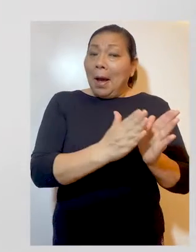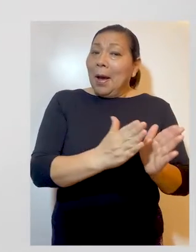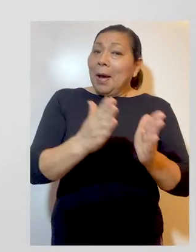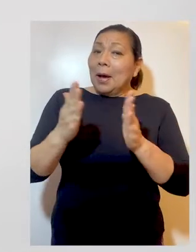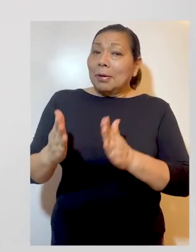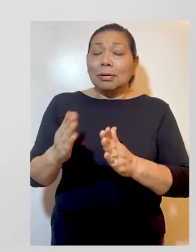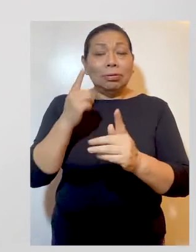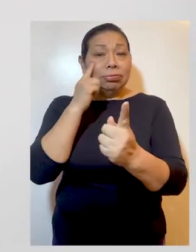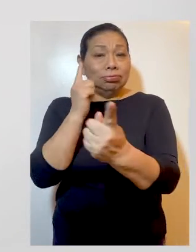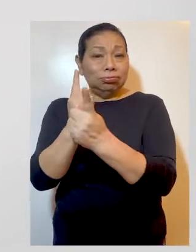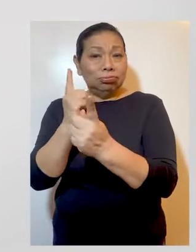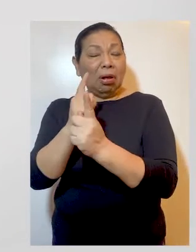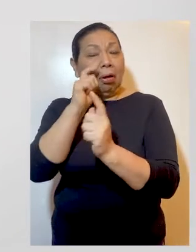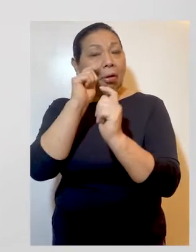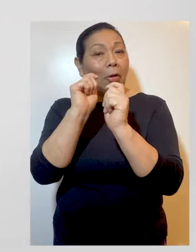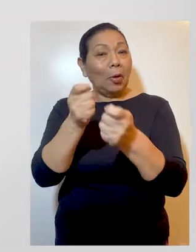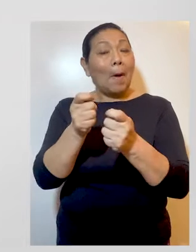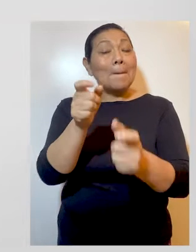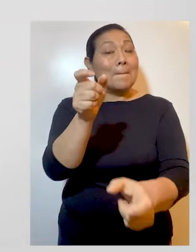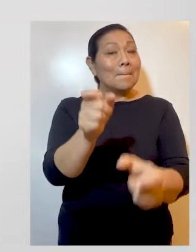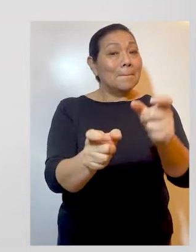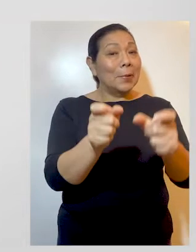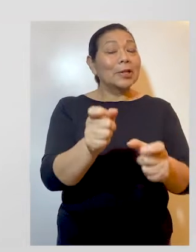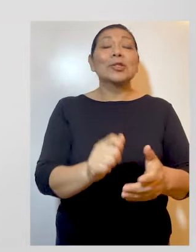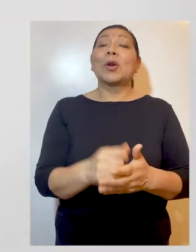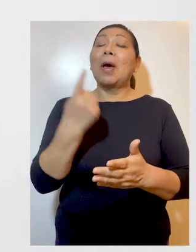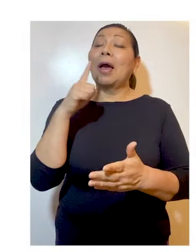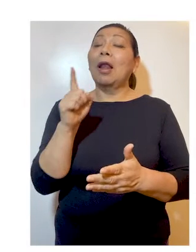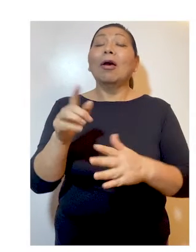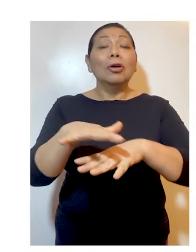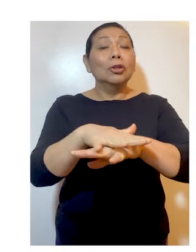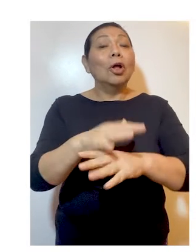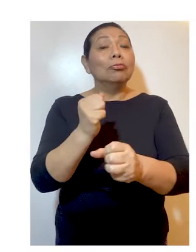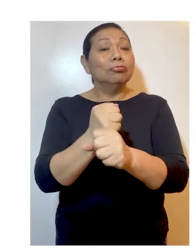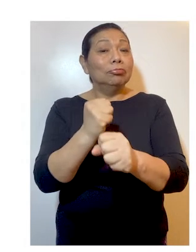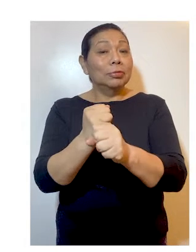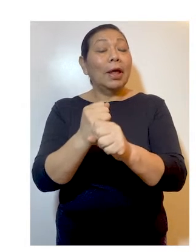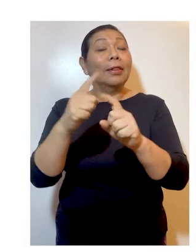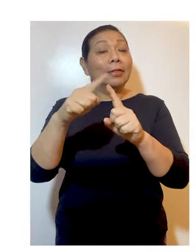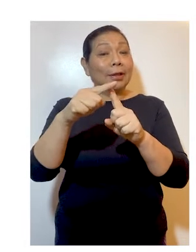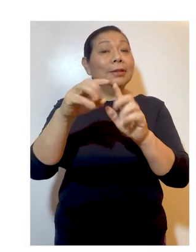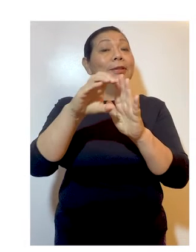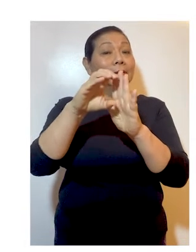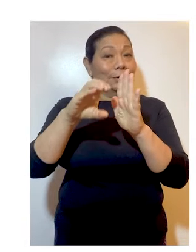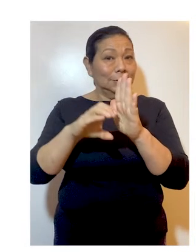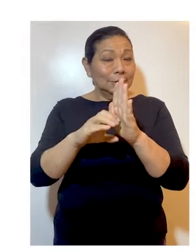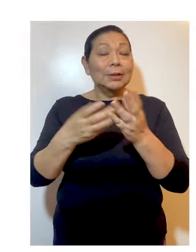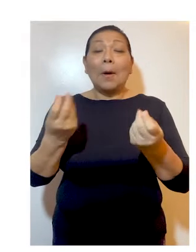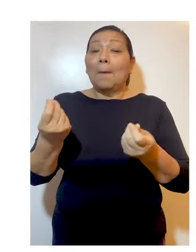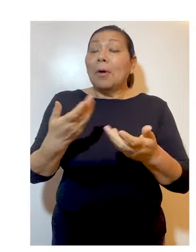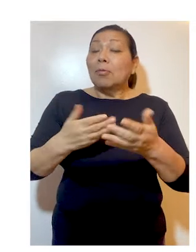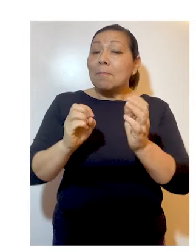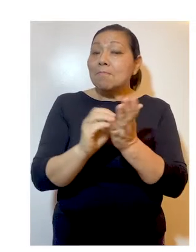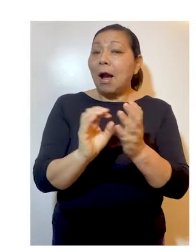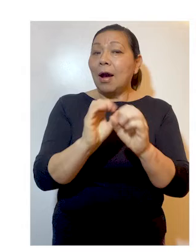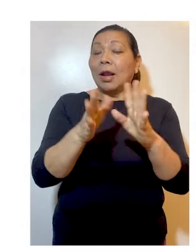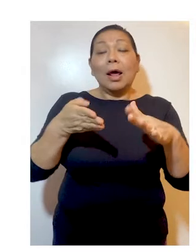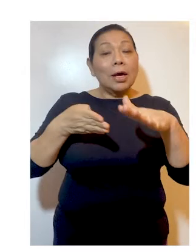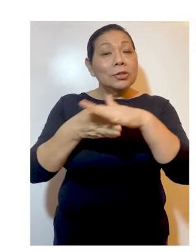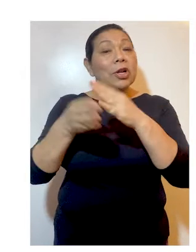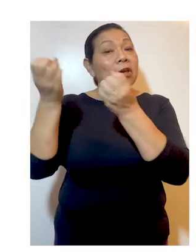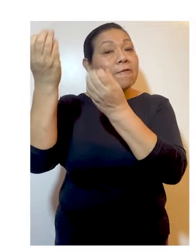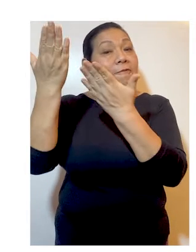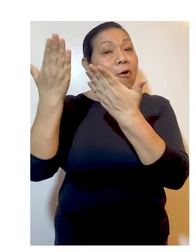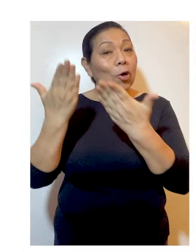mención aparte es el reconocimiento otorgado por Ciudadanos al Día a la gestión realizada por el TC en las categorías